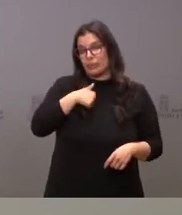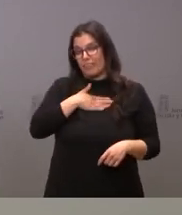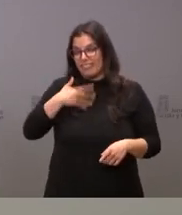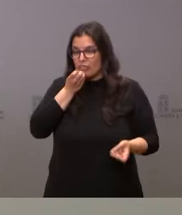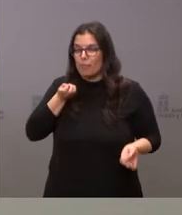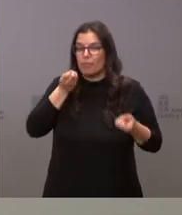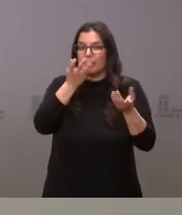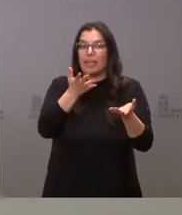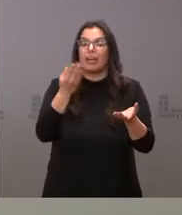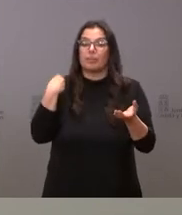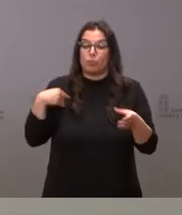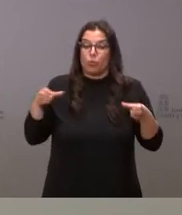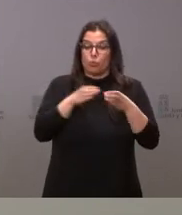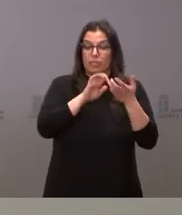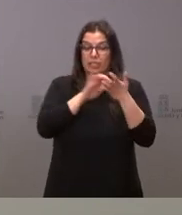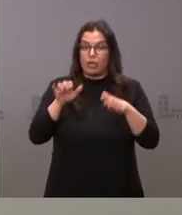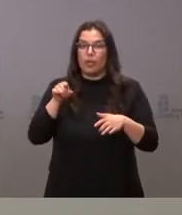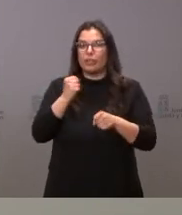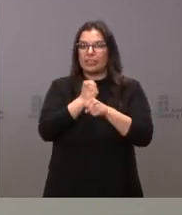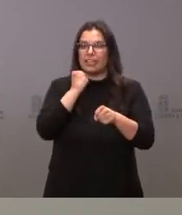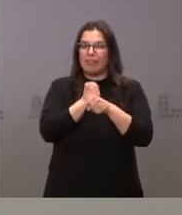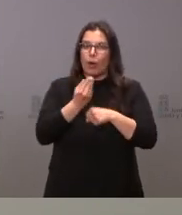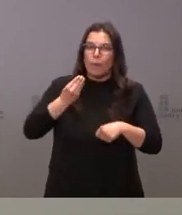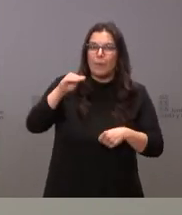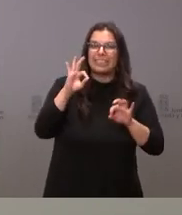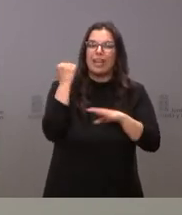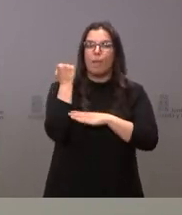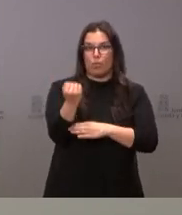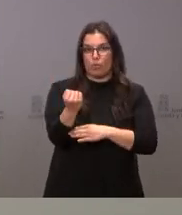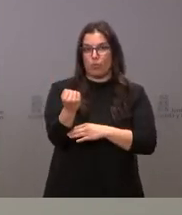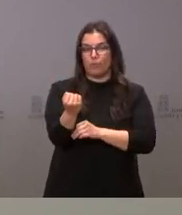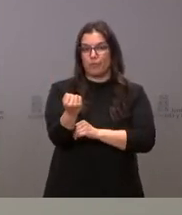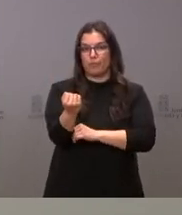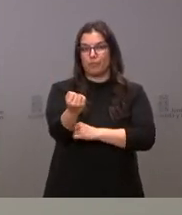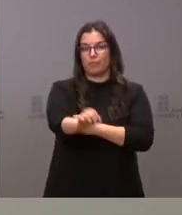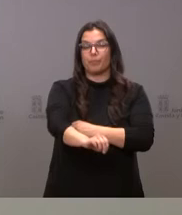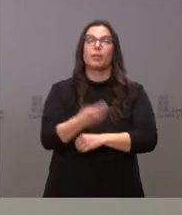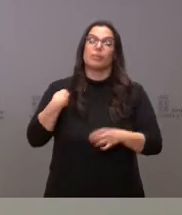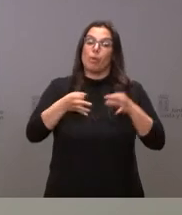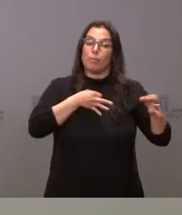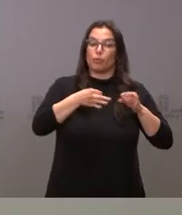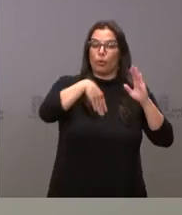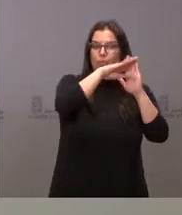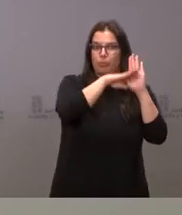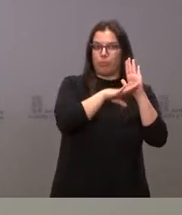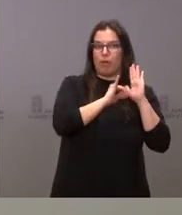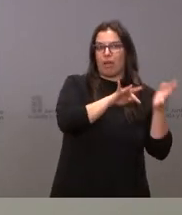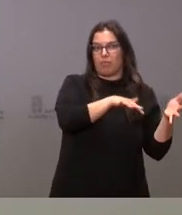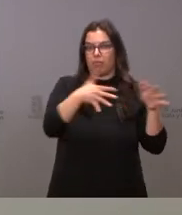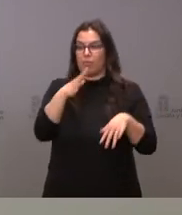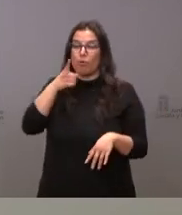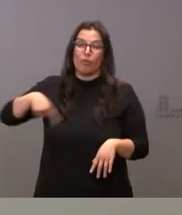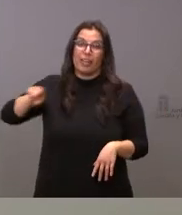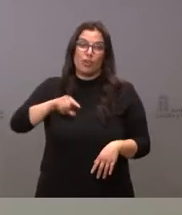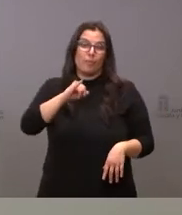por parte de la Junta de Castilla y en esta tarea de apoyo que está regulado de acuerdo con los protocolos, porque muchos de ellos no conocen nuestro